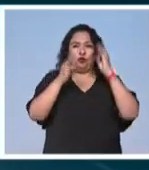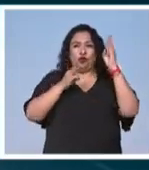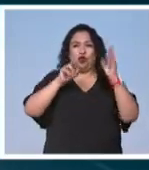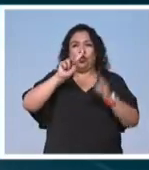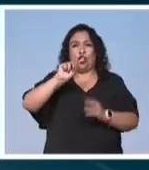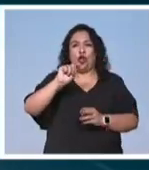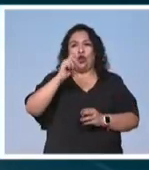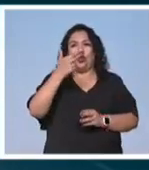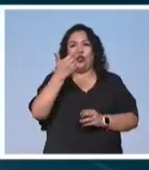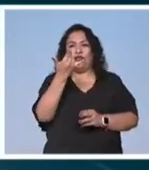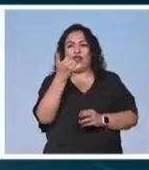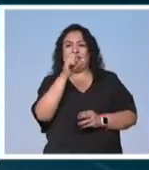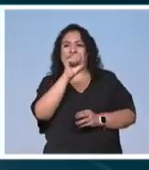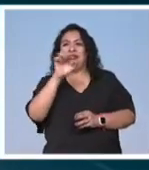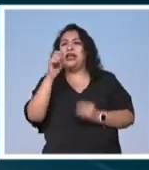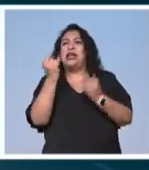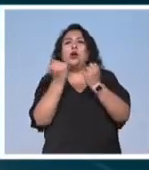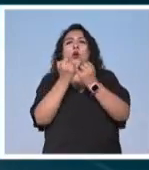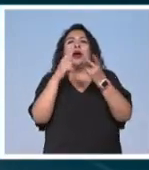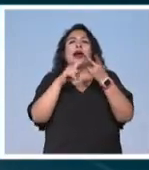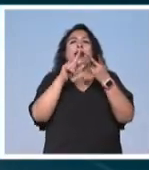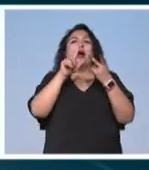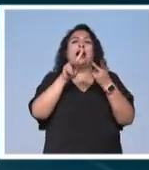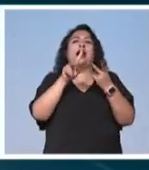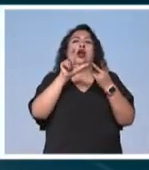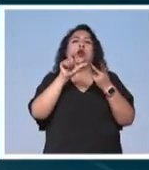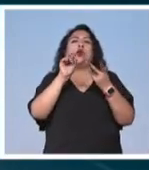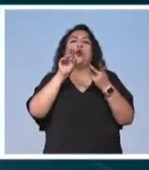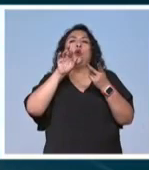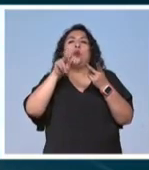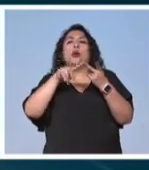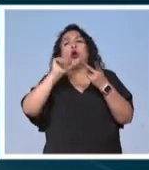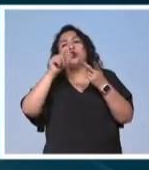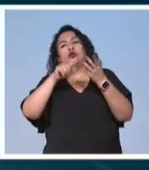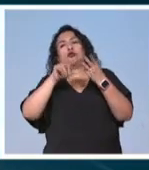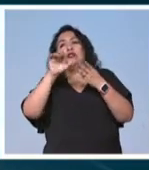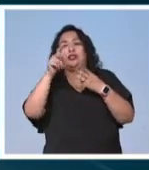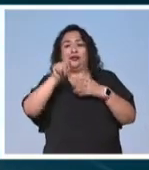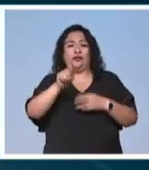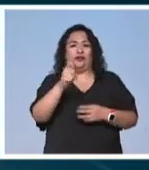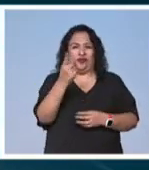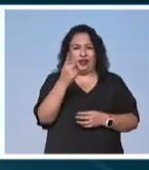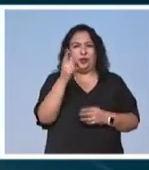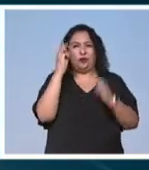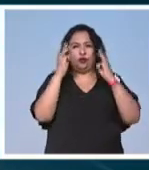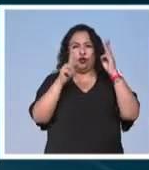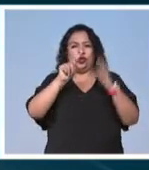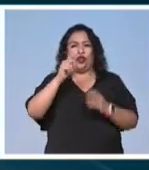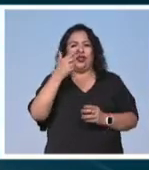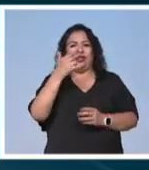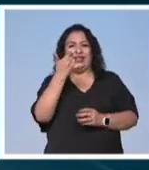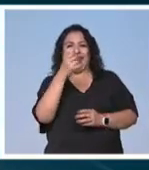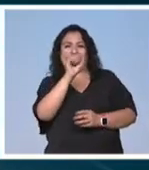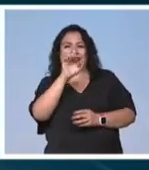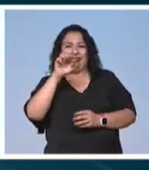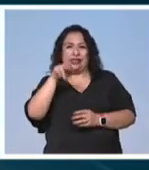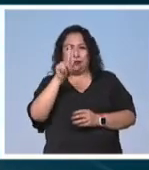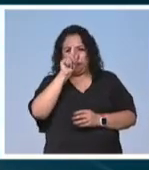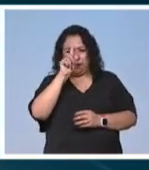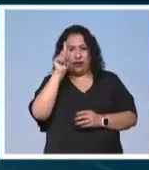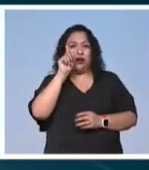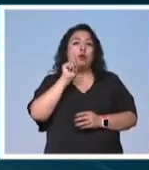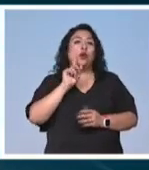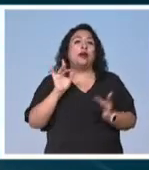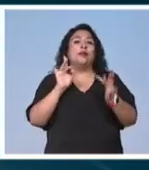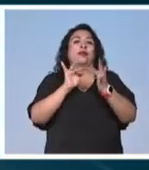tendencia de museos como el Louvre o la Galería de los Sufici. Para Canal 22, desde el Museo Thyssen-Bornemisa, Madrid, Francina Islas,